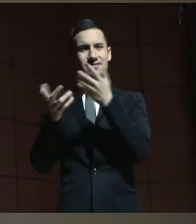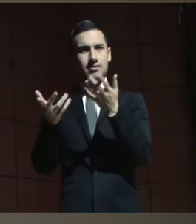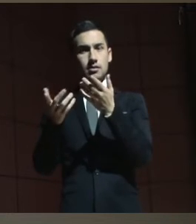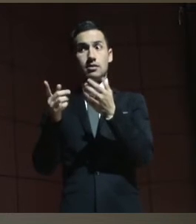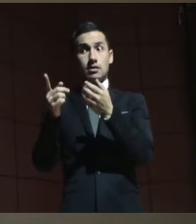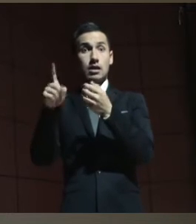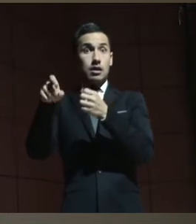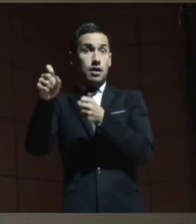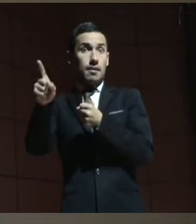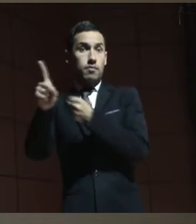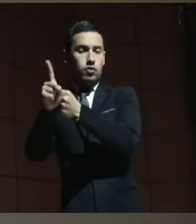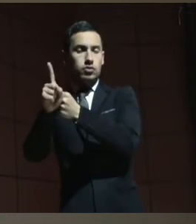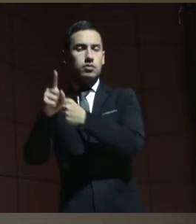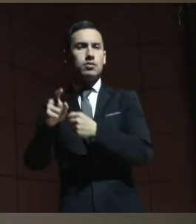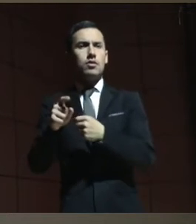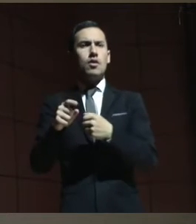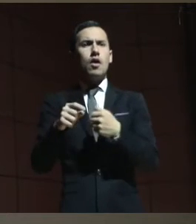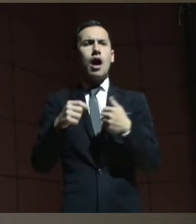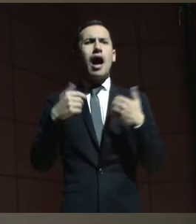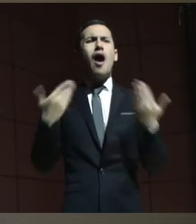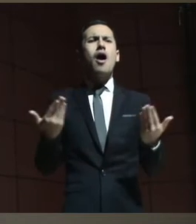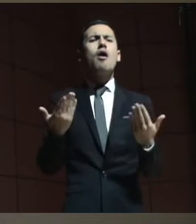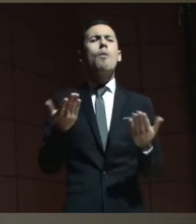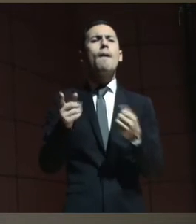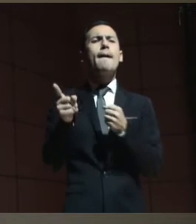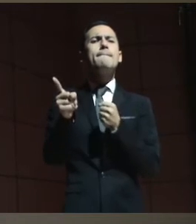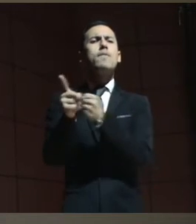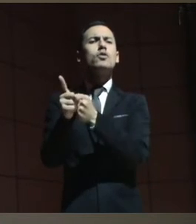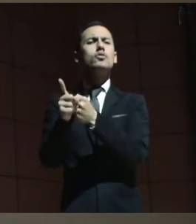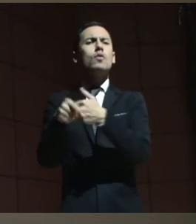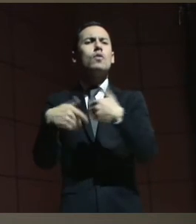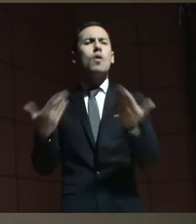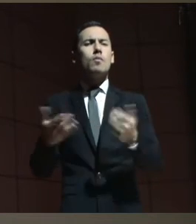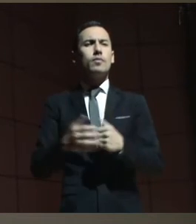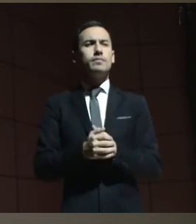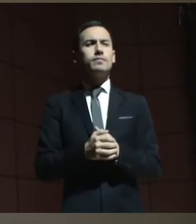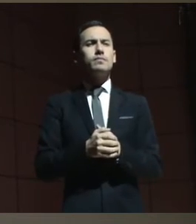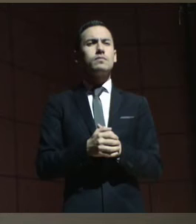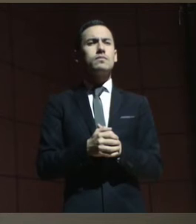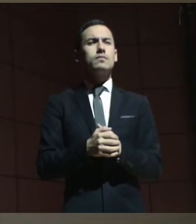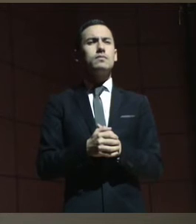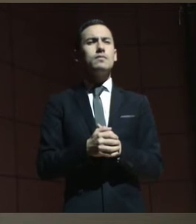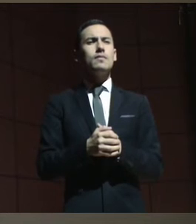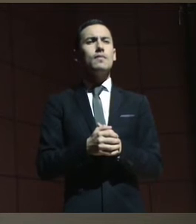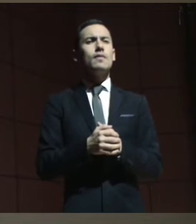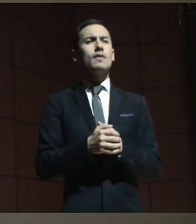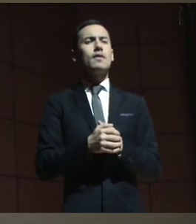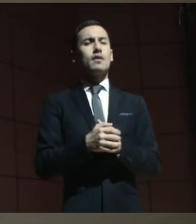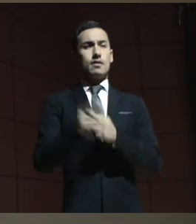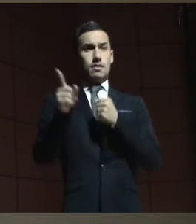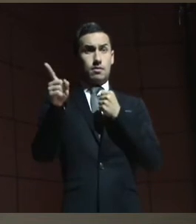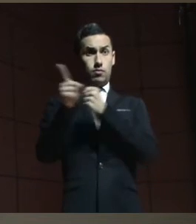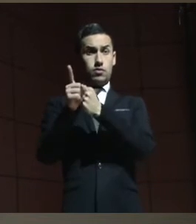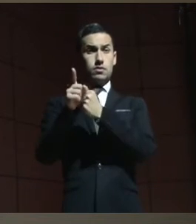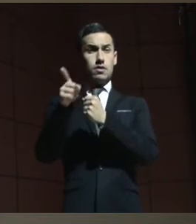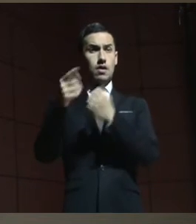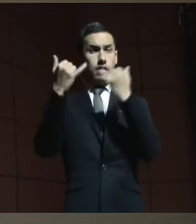¿Y cómo se implementa un apoyo? El apoyo que requiere mi amiga